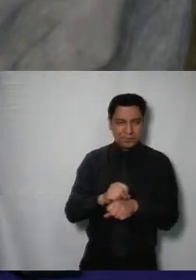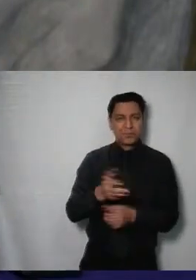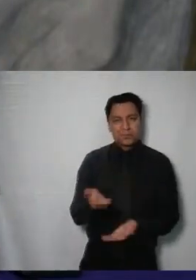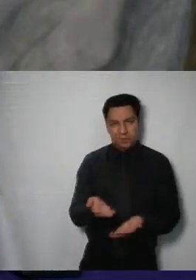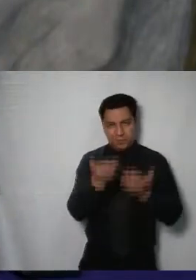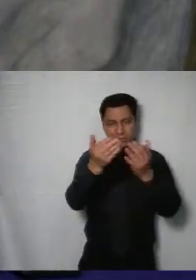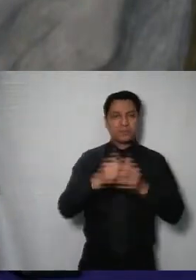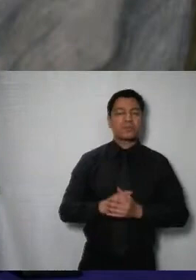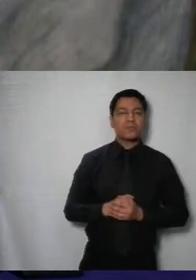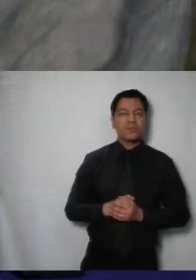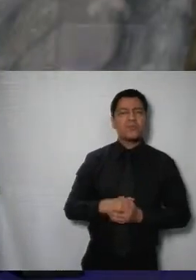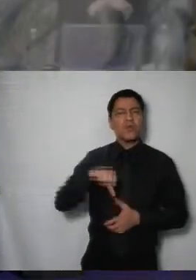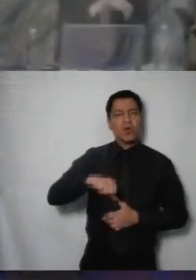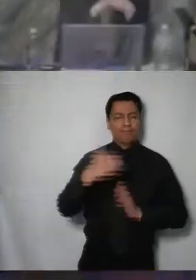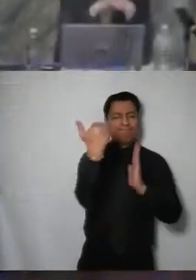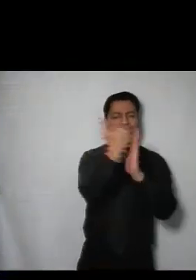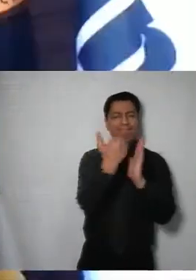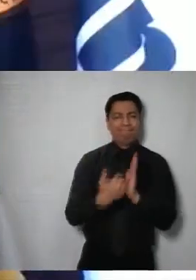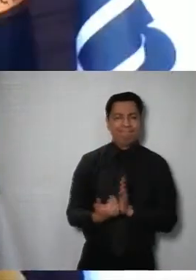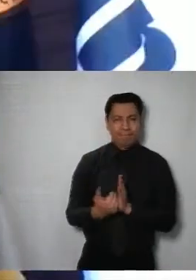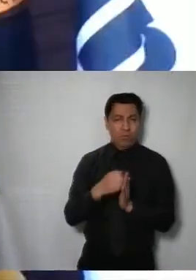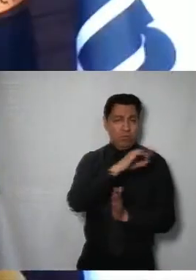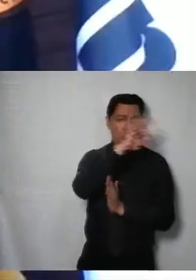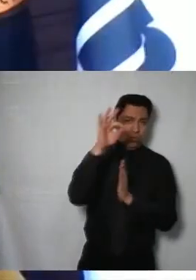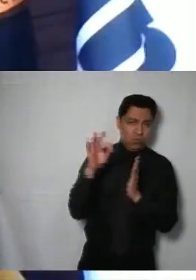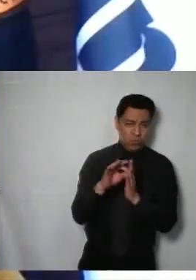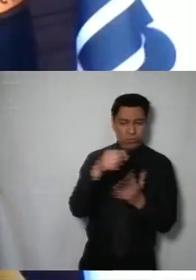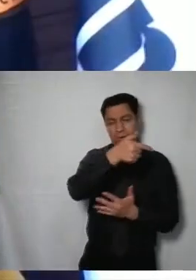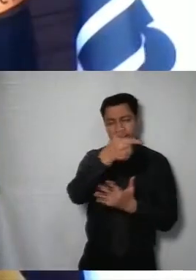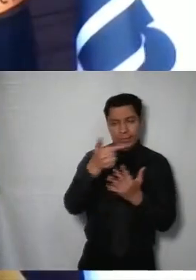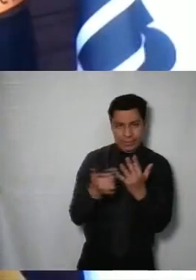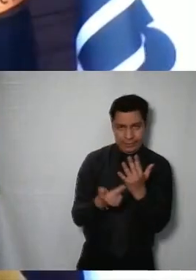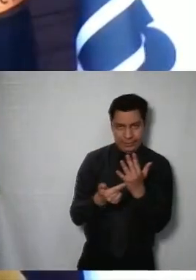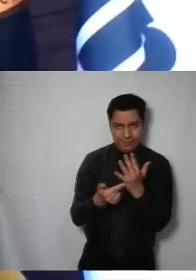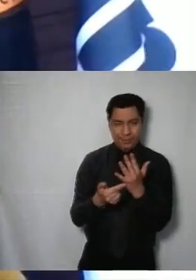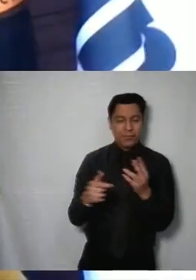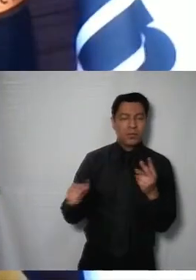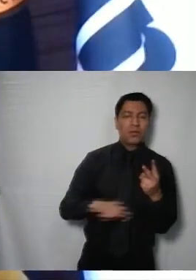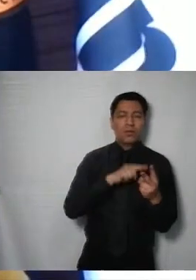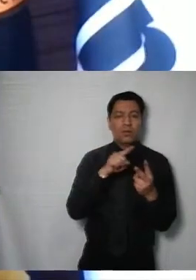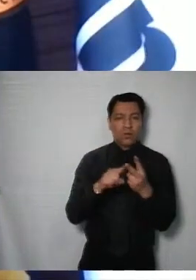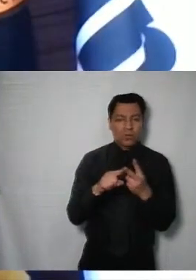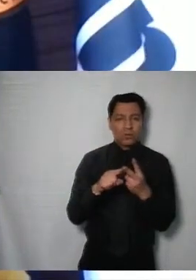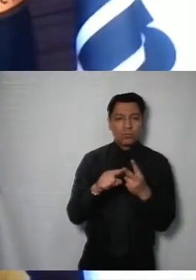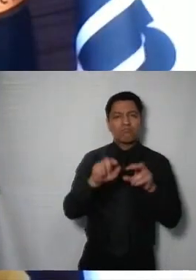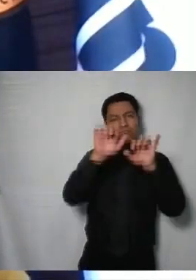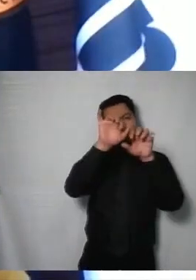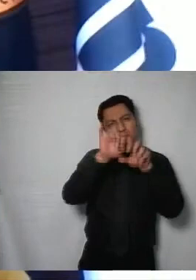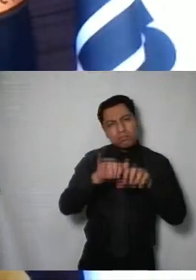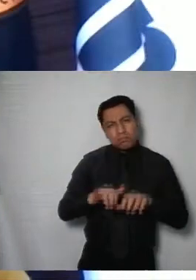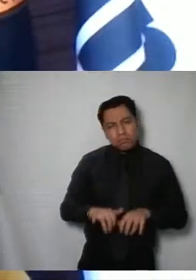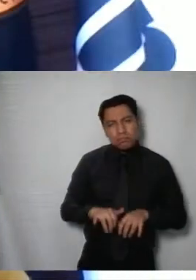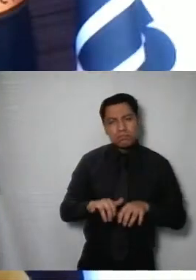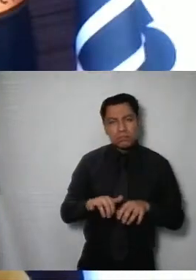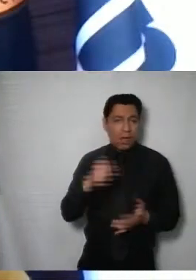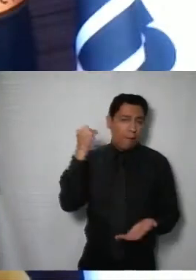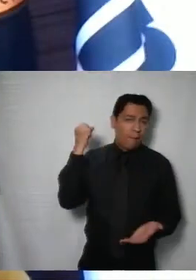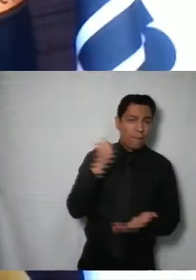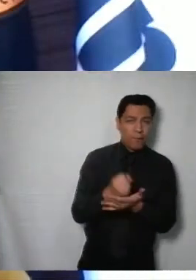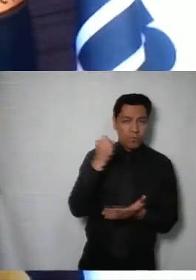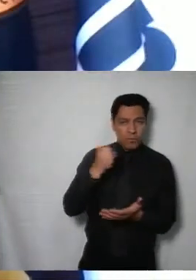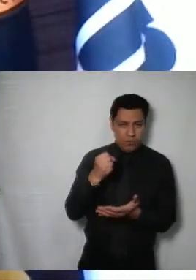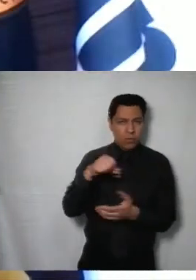El orden del día de esta sesión ordinaria es el siguiente. Pase de lista y verificación del quórum legal, lectura, discusión y, en su caso,